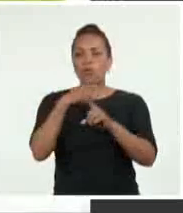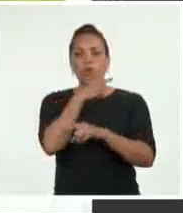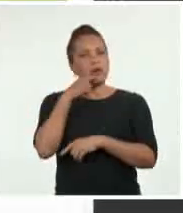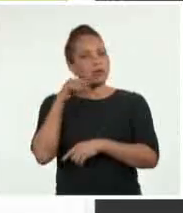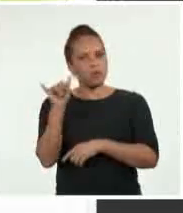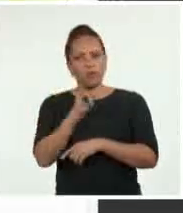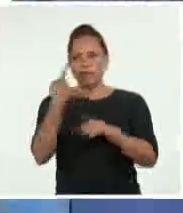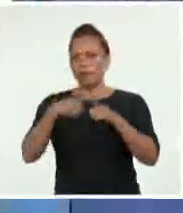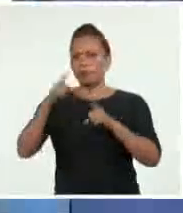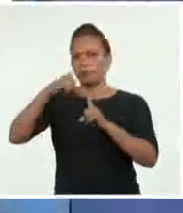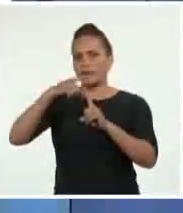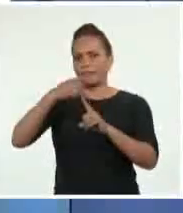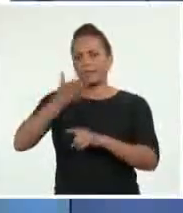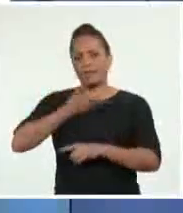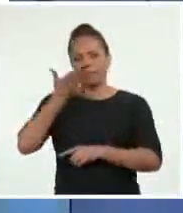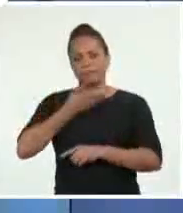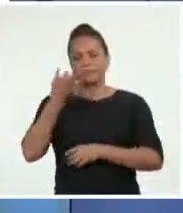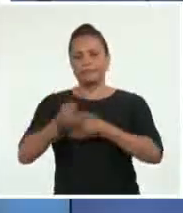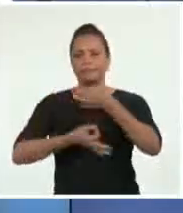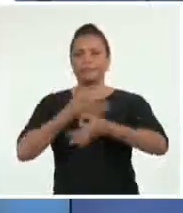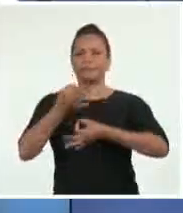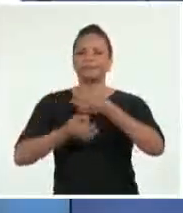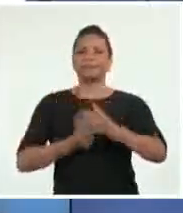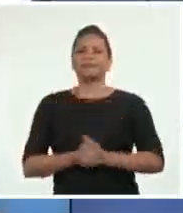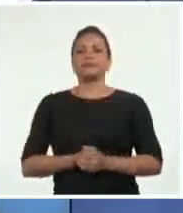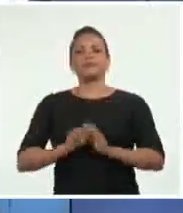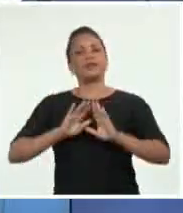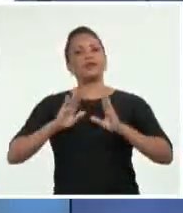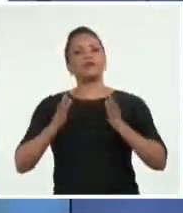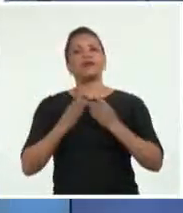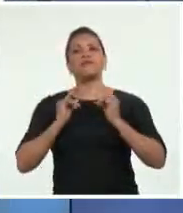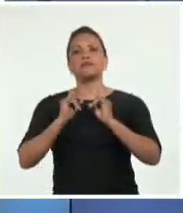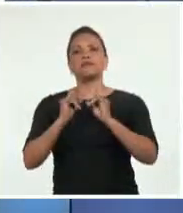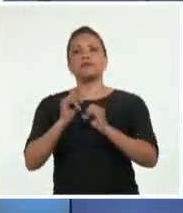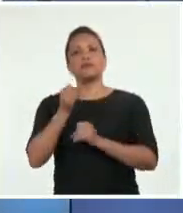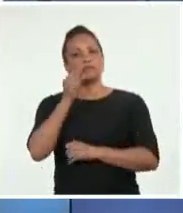siniestro. Y con esta información, Rey, estoy poniendo el punto final a la...